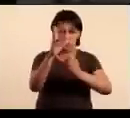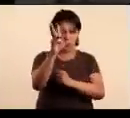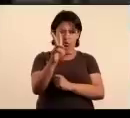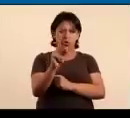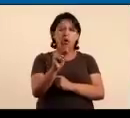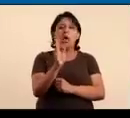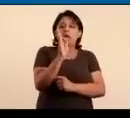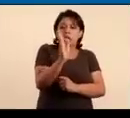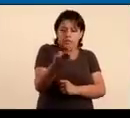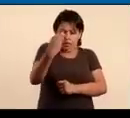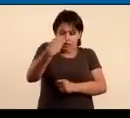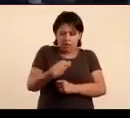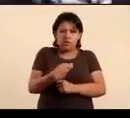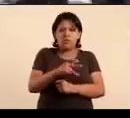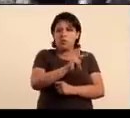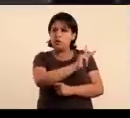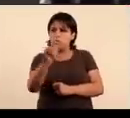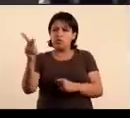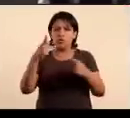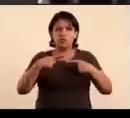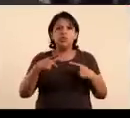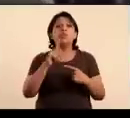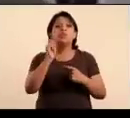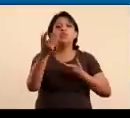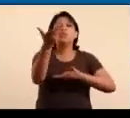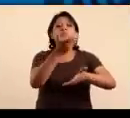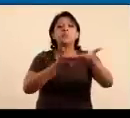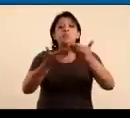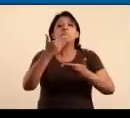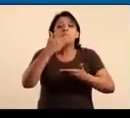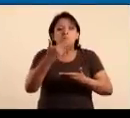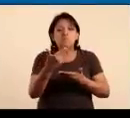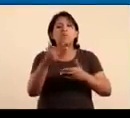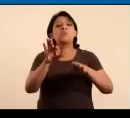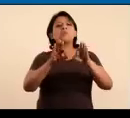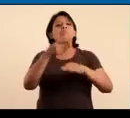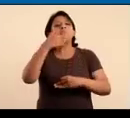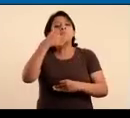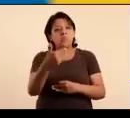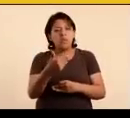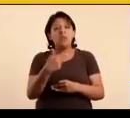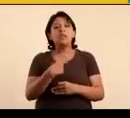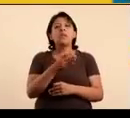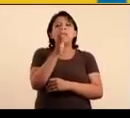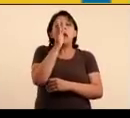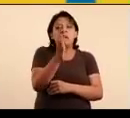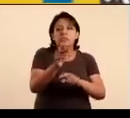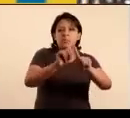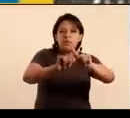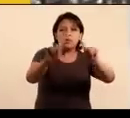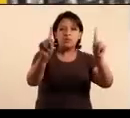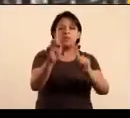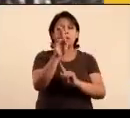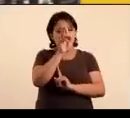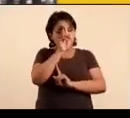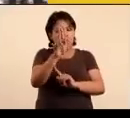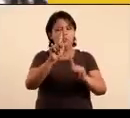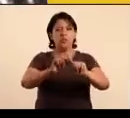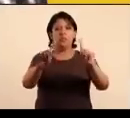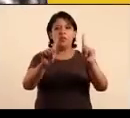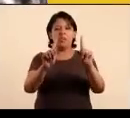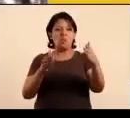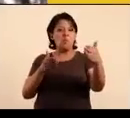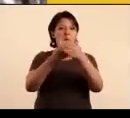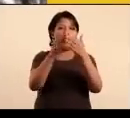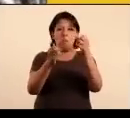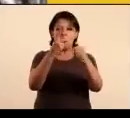Aceptarse y aceptar a los demás implica convivir en ambientes favorables y productivos, en los que se reconocen las diferencias y se respetan y no se limitan oportunidades